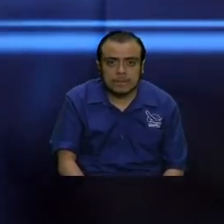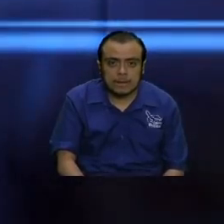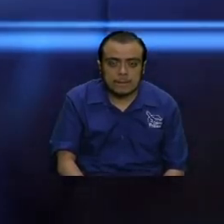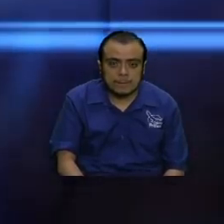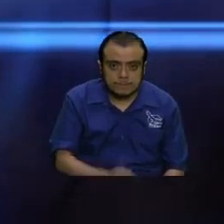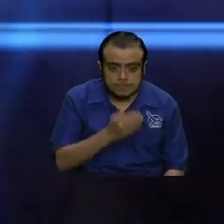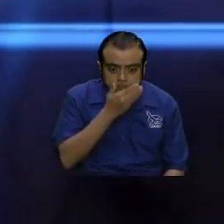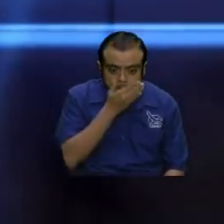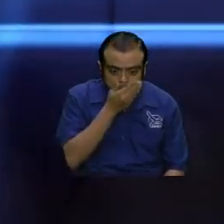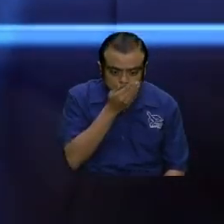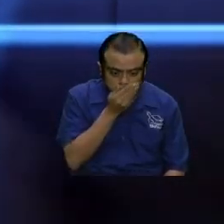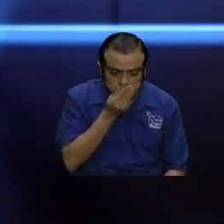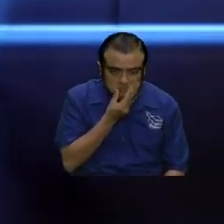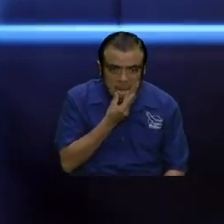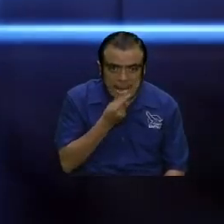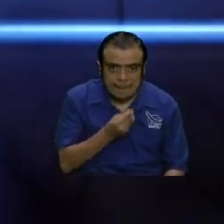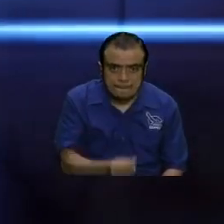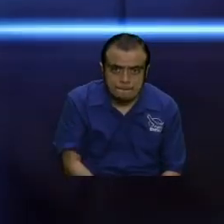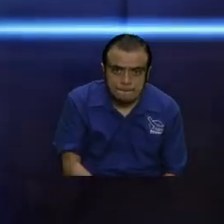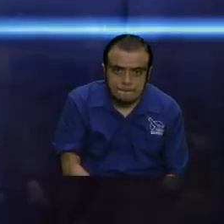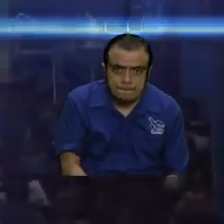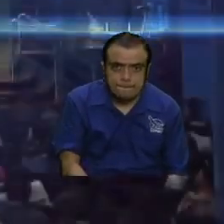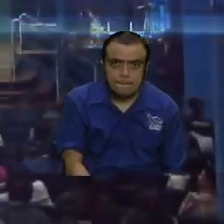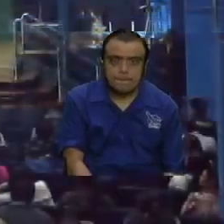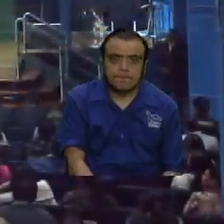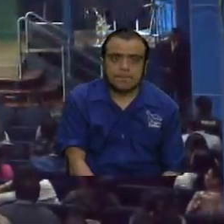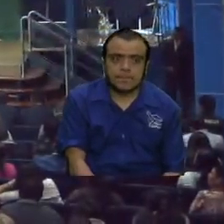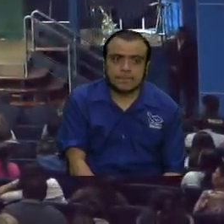Vamos a ver. Sí, ese es el que tengo.